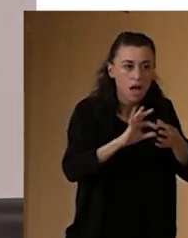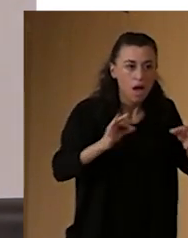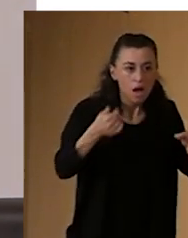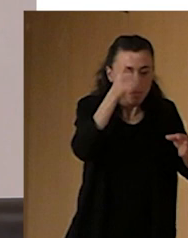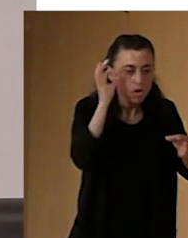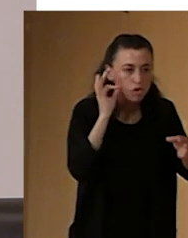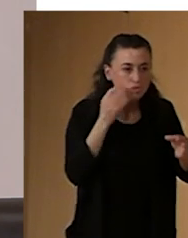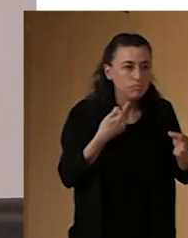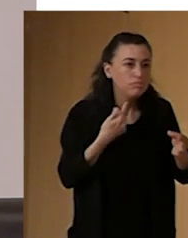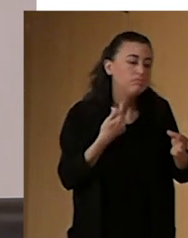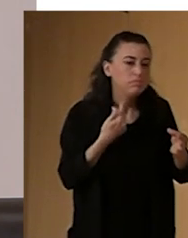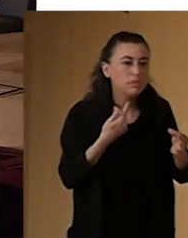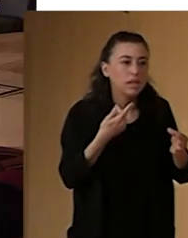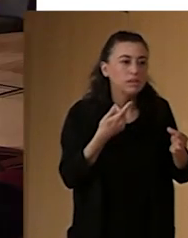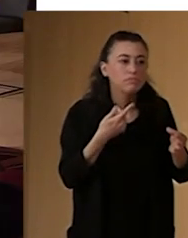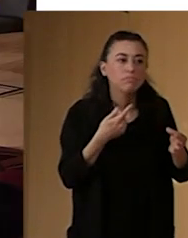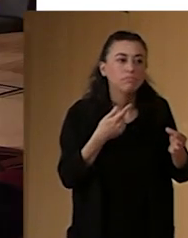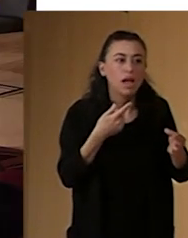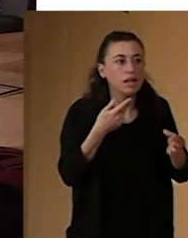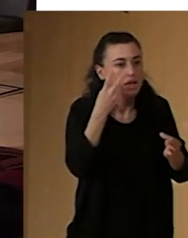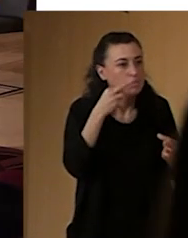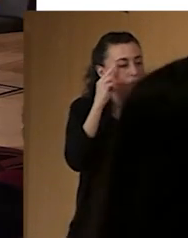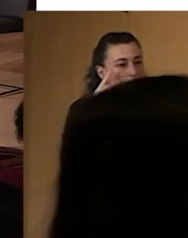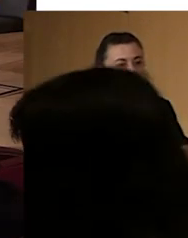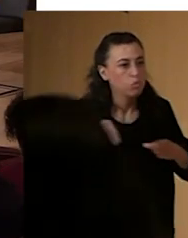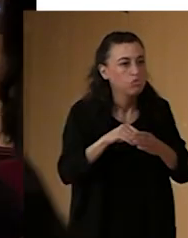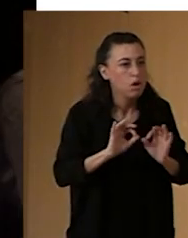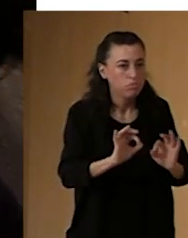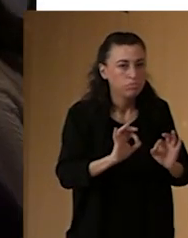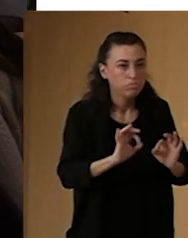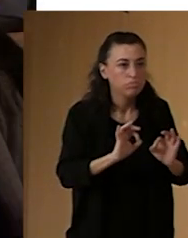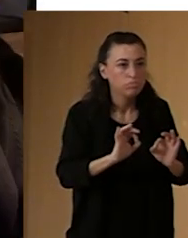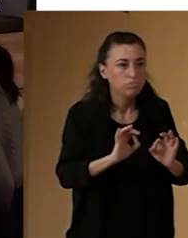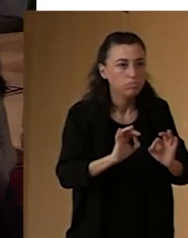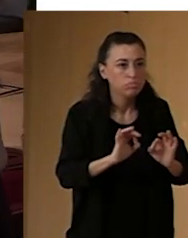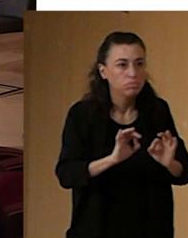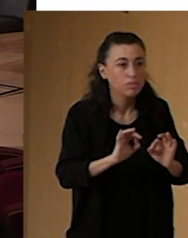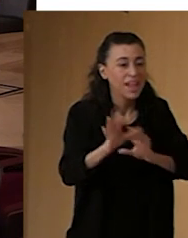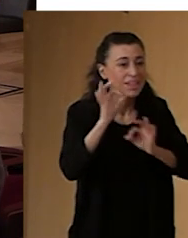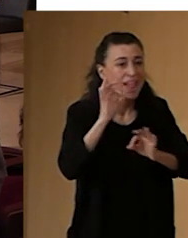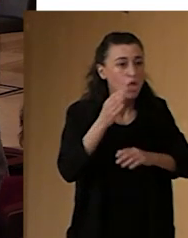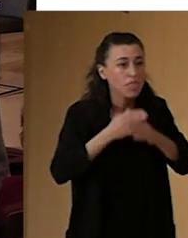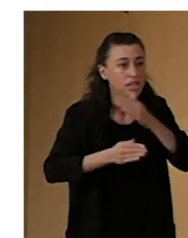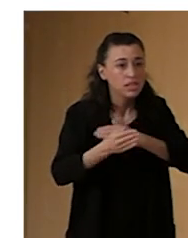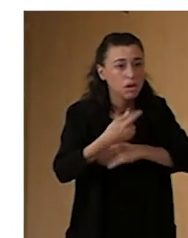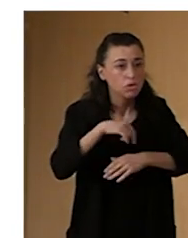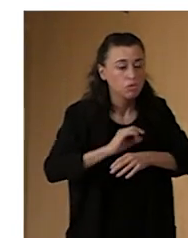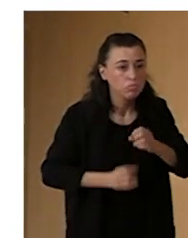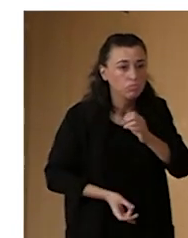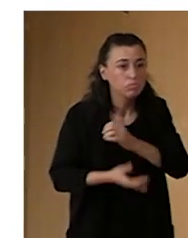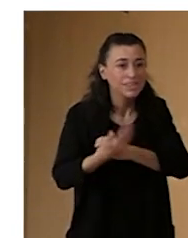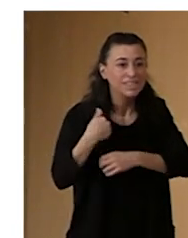inclusiva en ese aspecto. Coincide, pues, bueno, con el inicio de teatro accesible. Ya llevamos 12 años